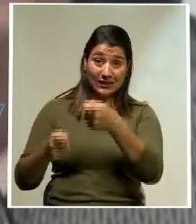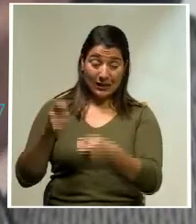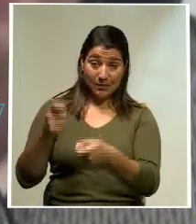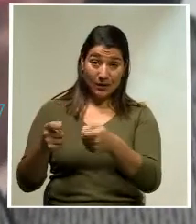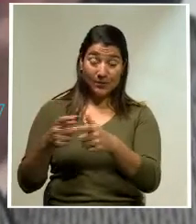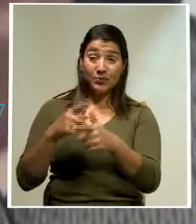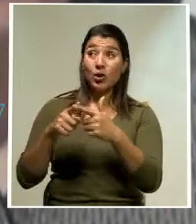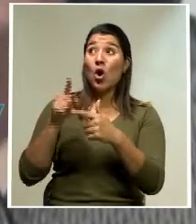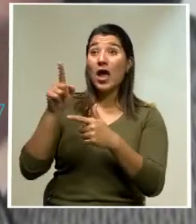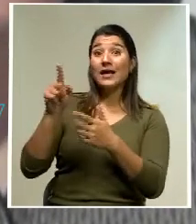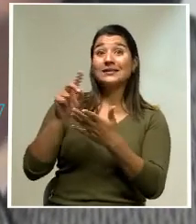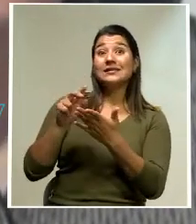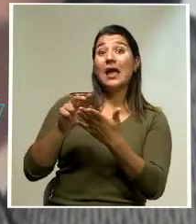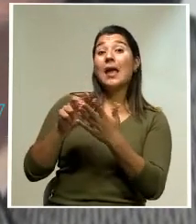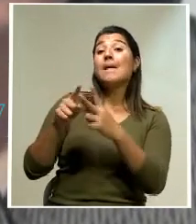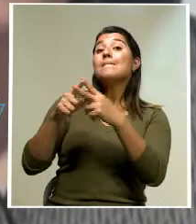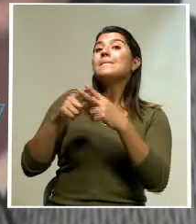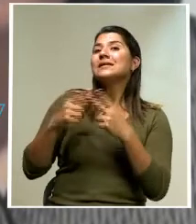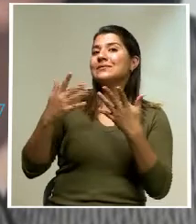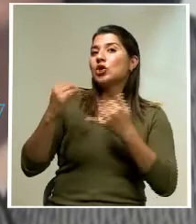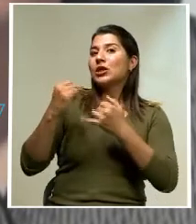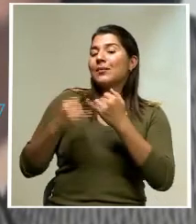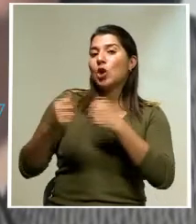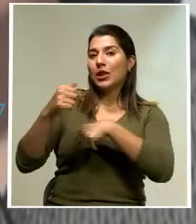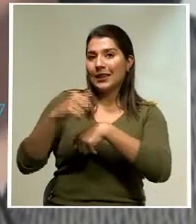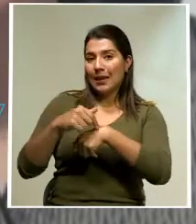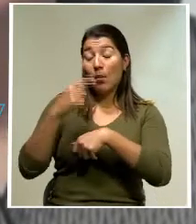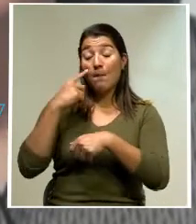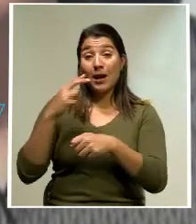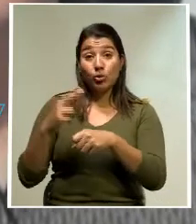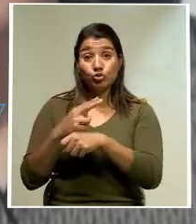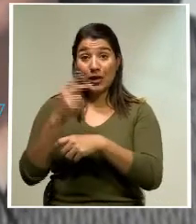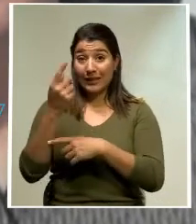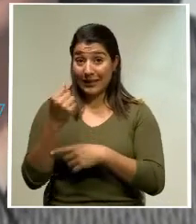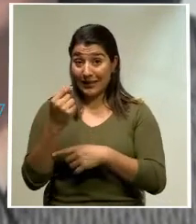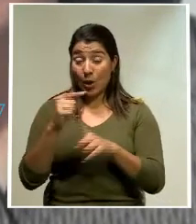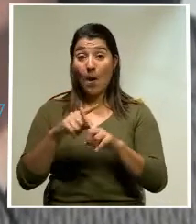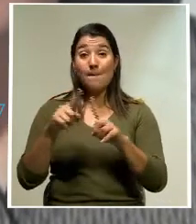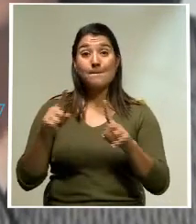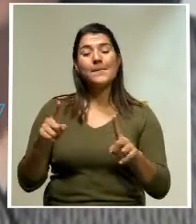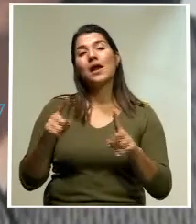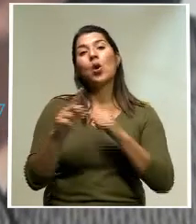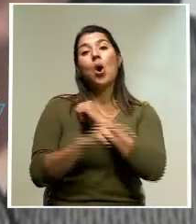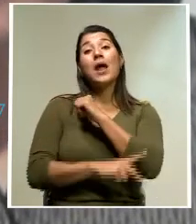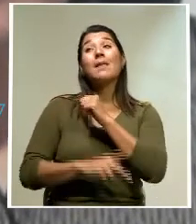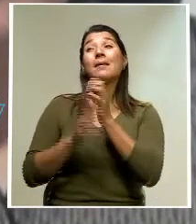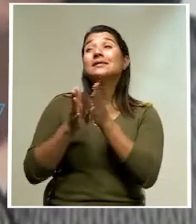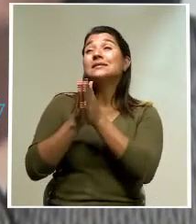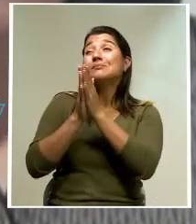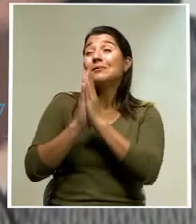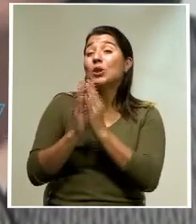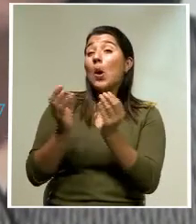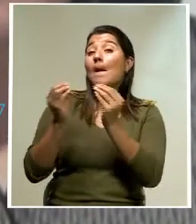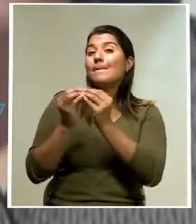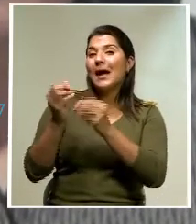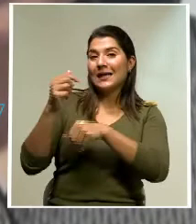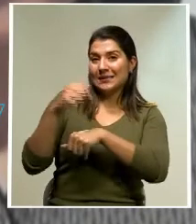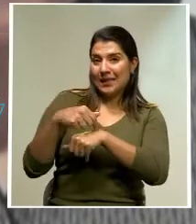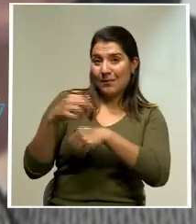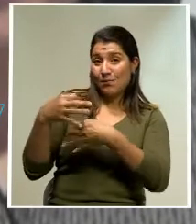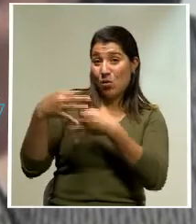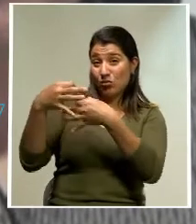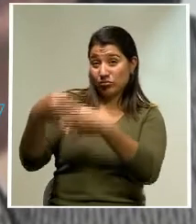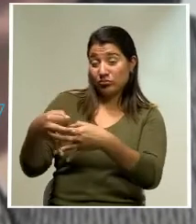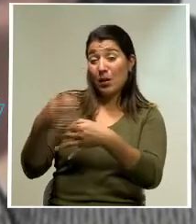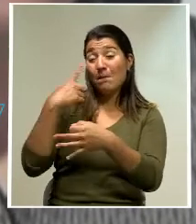sobrepasó, digamos, el tiempo que tenía para ejecutarse, pero el país solicita, digamos, un mayor plazo para